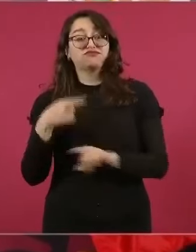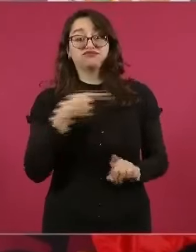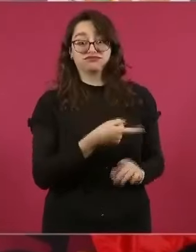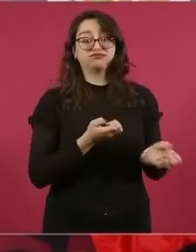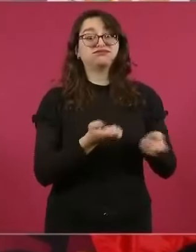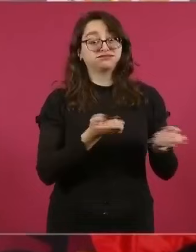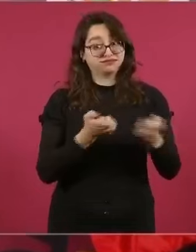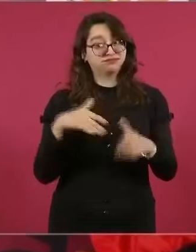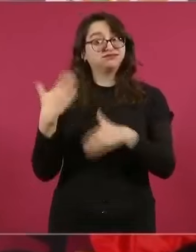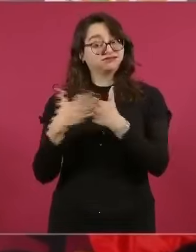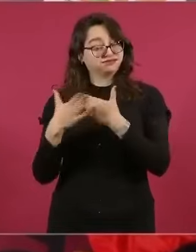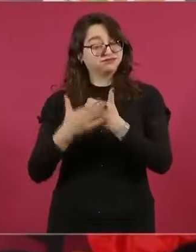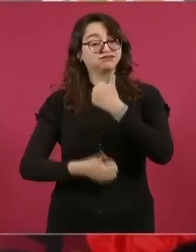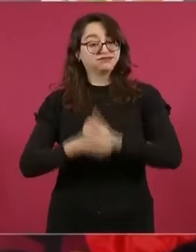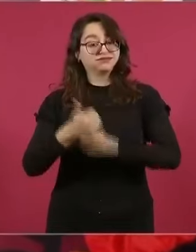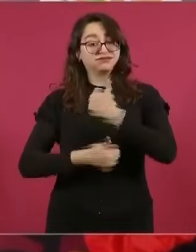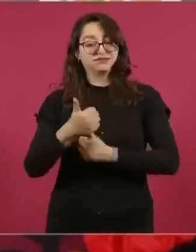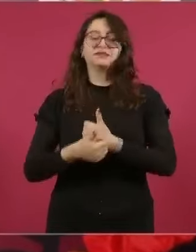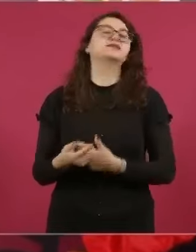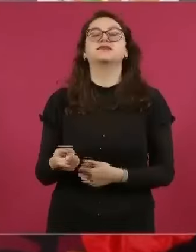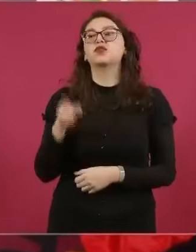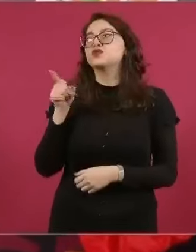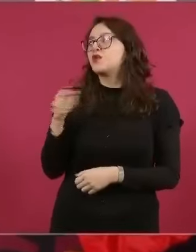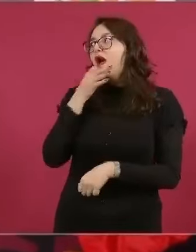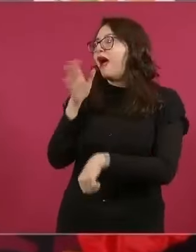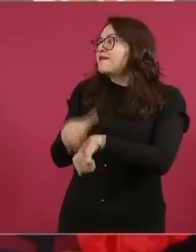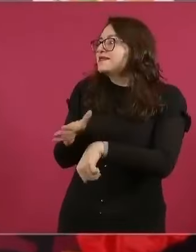el medio. Para el centro de fin. Sí, no le ande soplando todo, Mariano.